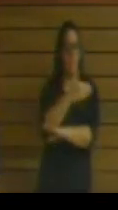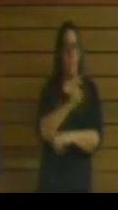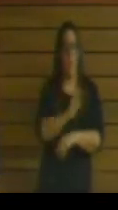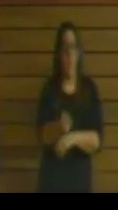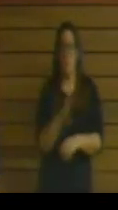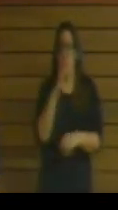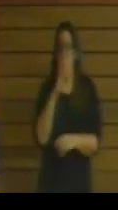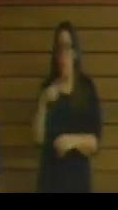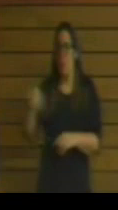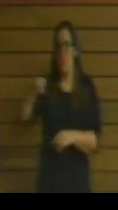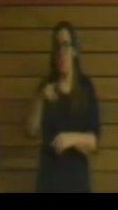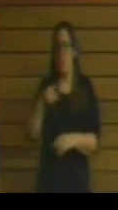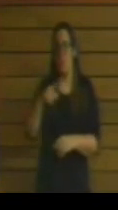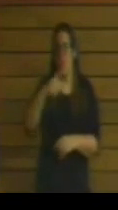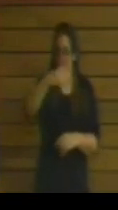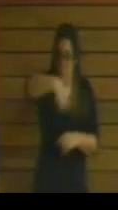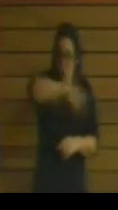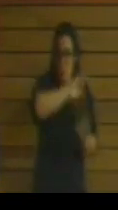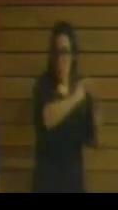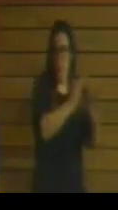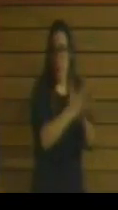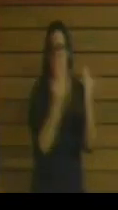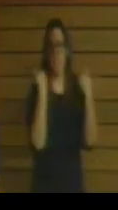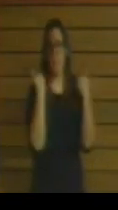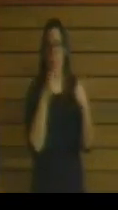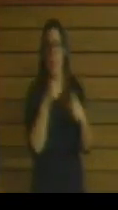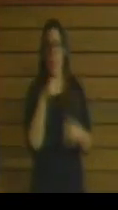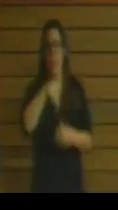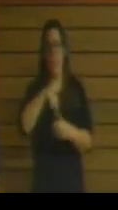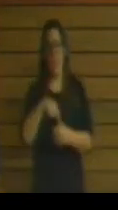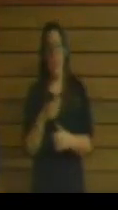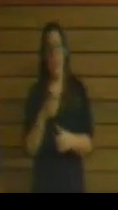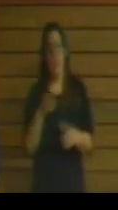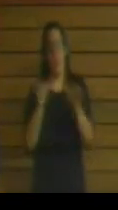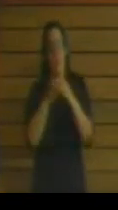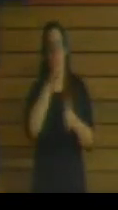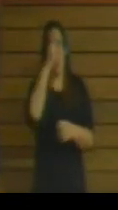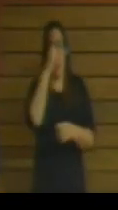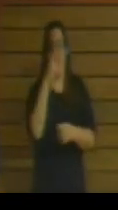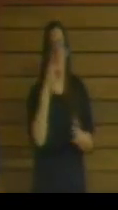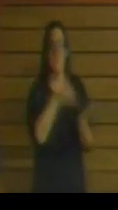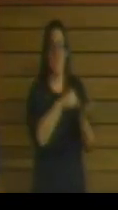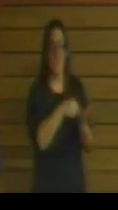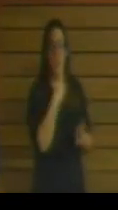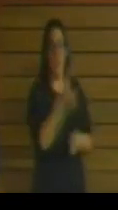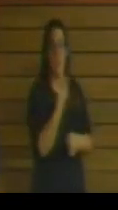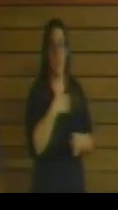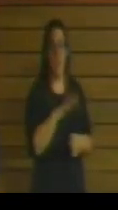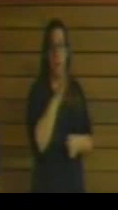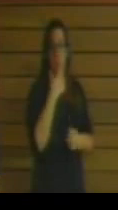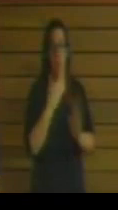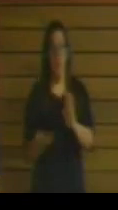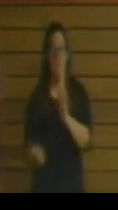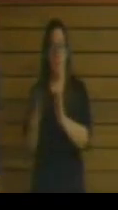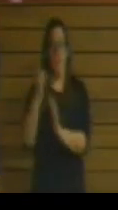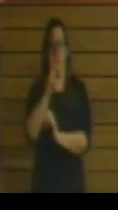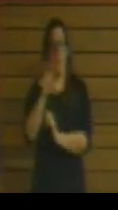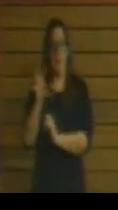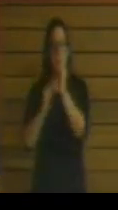responsabilidad suya, y aquí se les ha dicho por parte del Grupo Parlamentario Socialista, se les ha dicho que incrementaron un 25%,